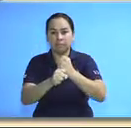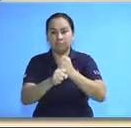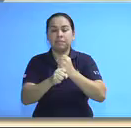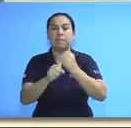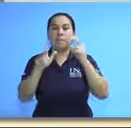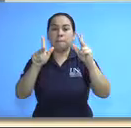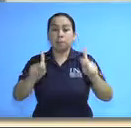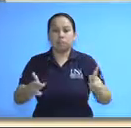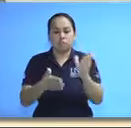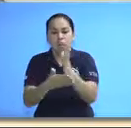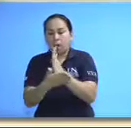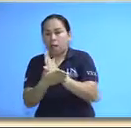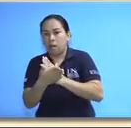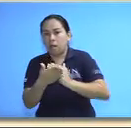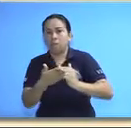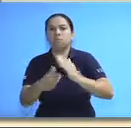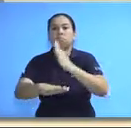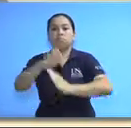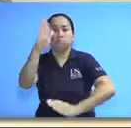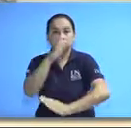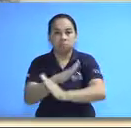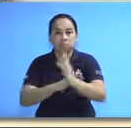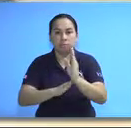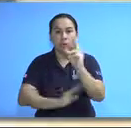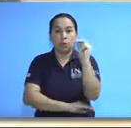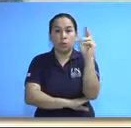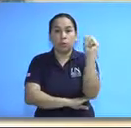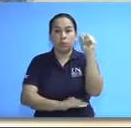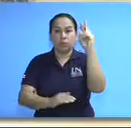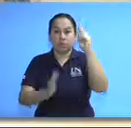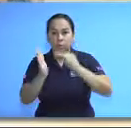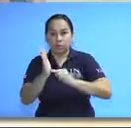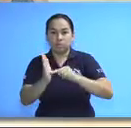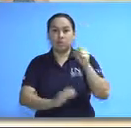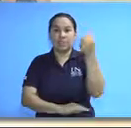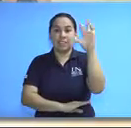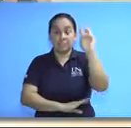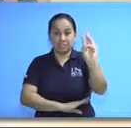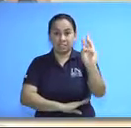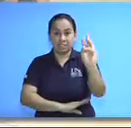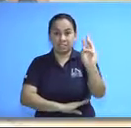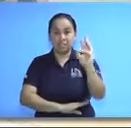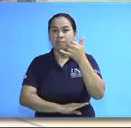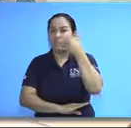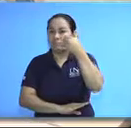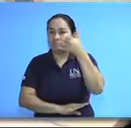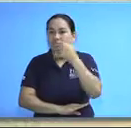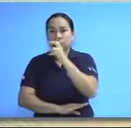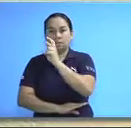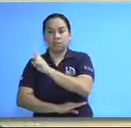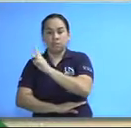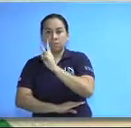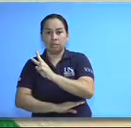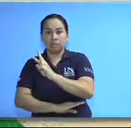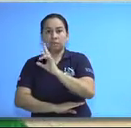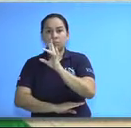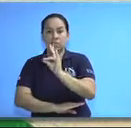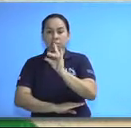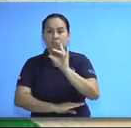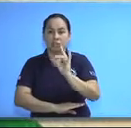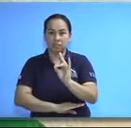Empleo para Personas con Alguna Discapacidad 1-2016 en el teléfono